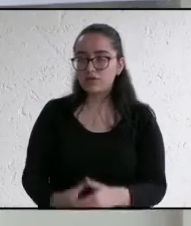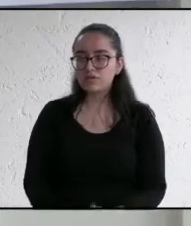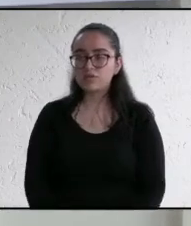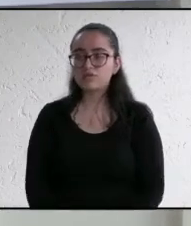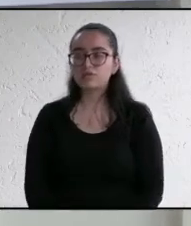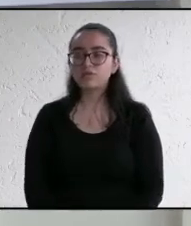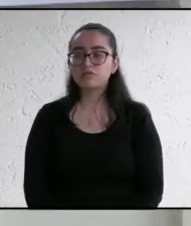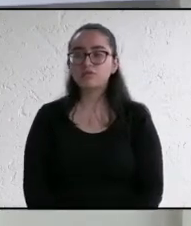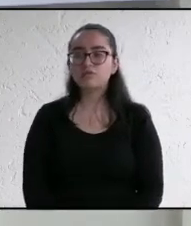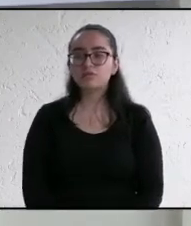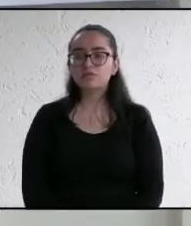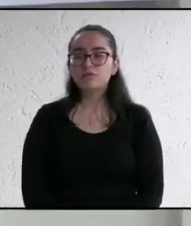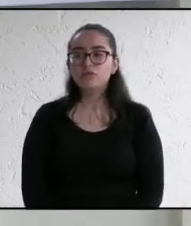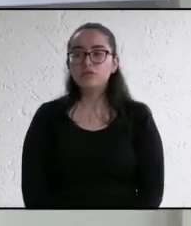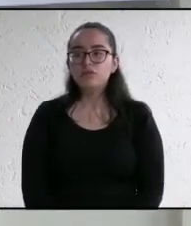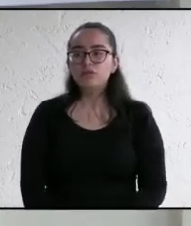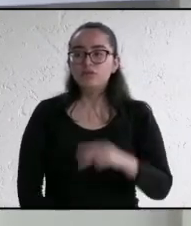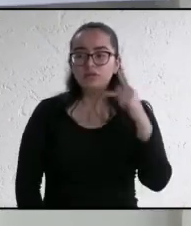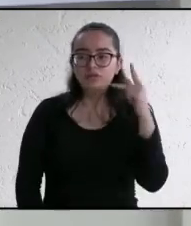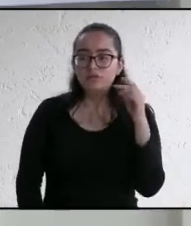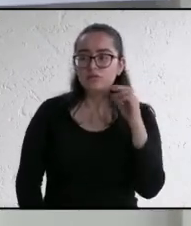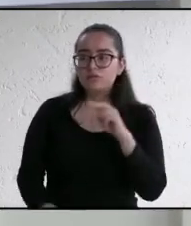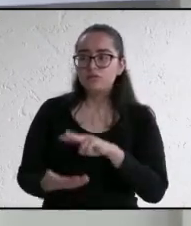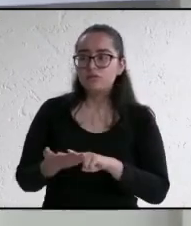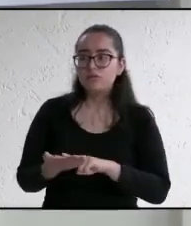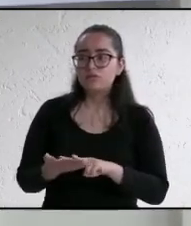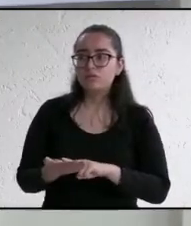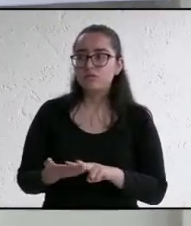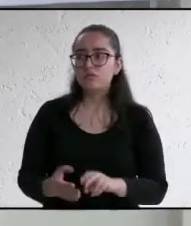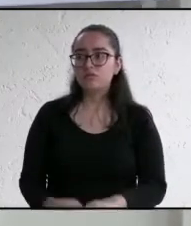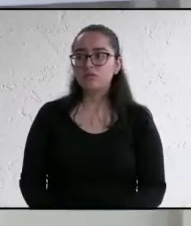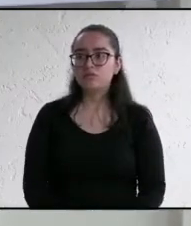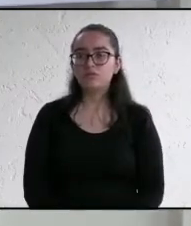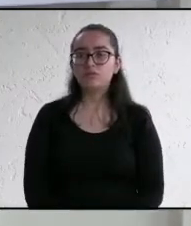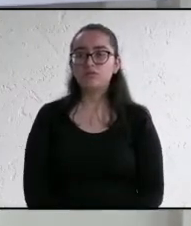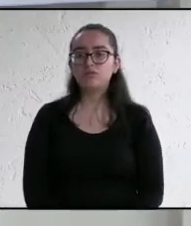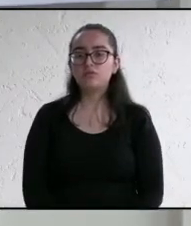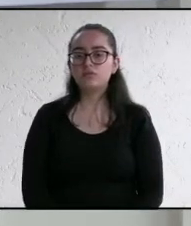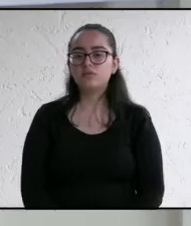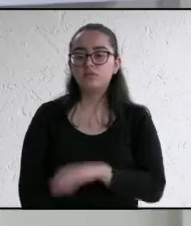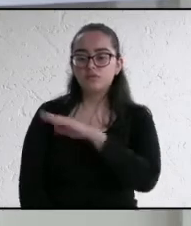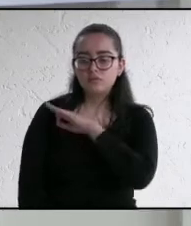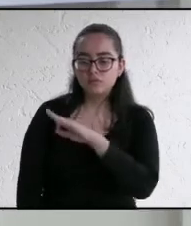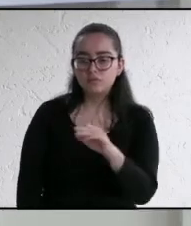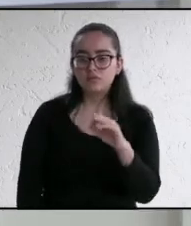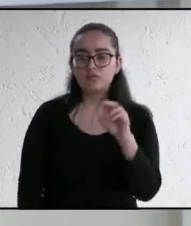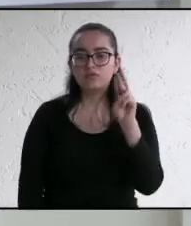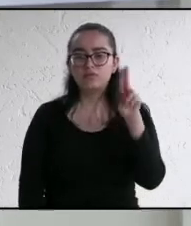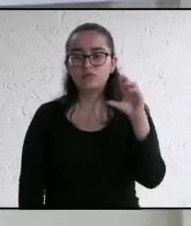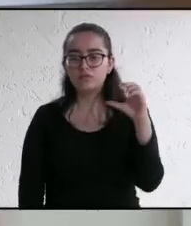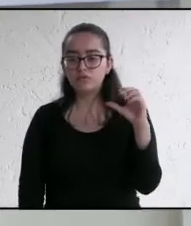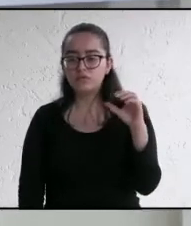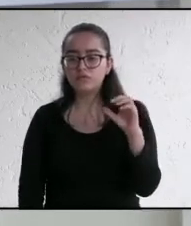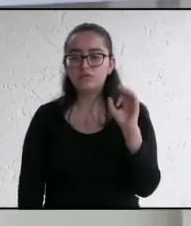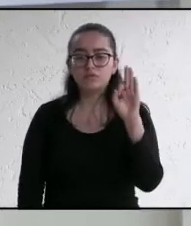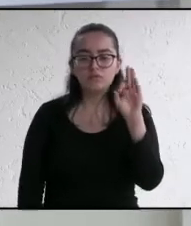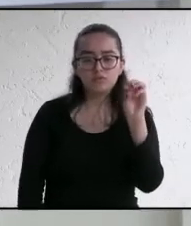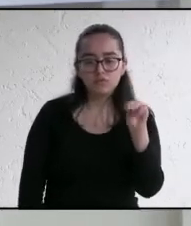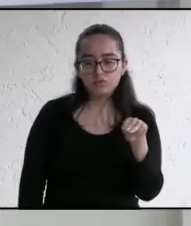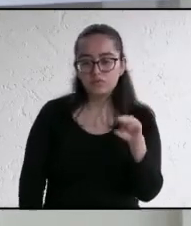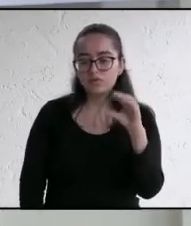¿PRD? Y Partido Verde. Bien. Tengo registrados Podemos, Unidad Ciudadana, Fuerza por México,